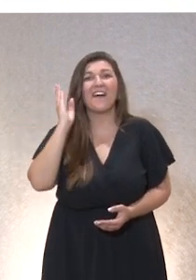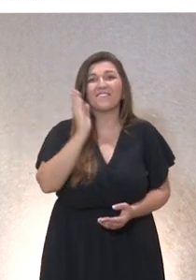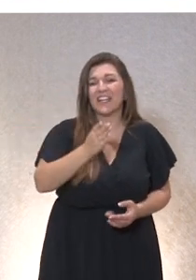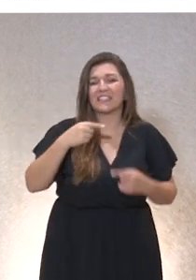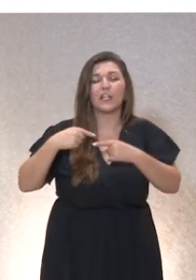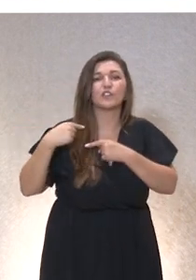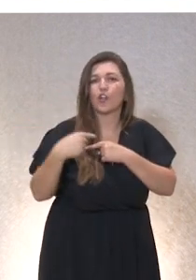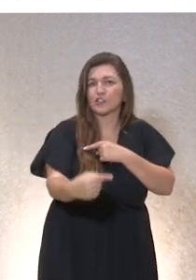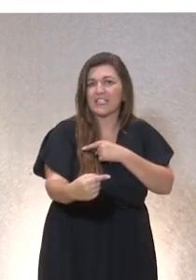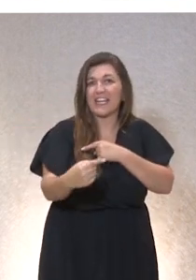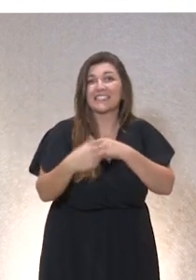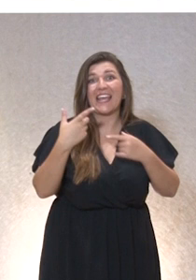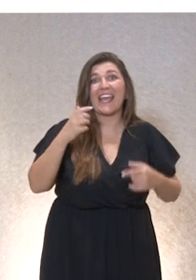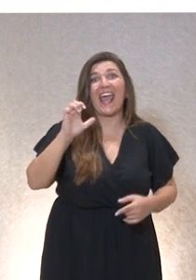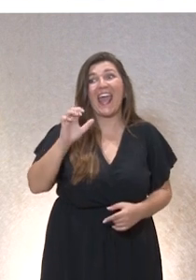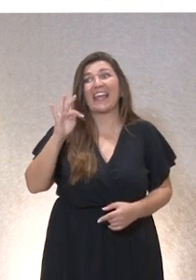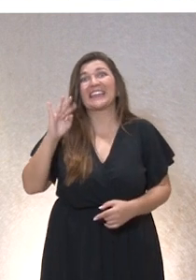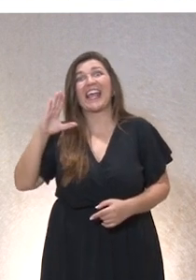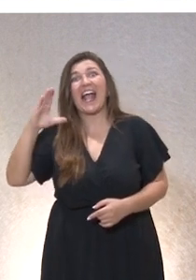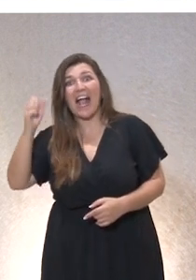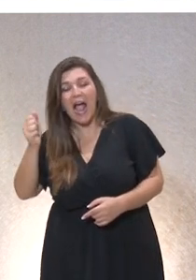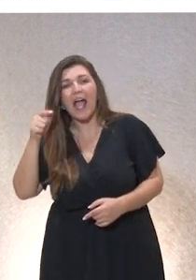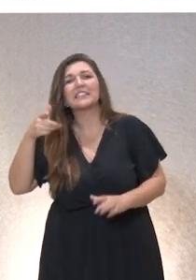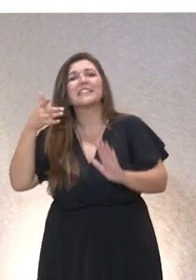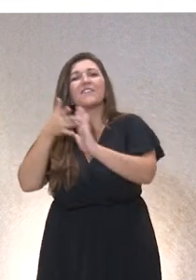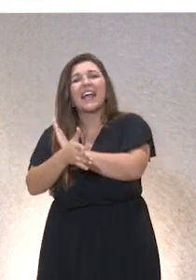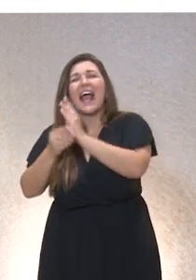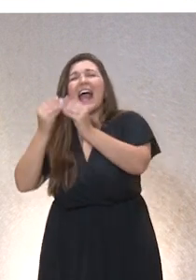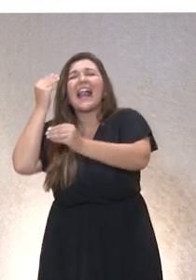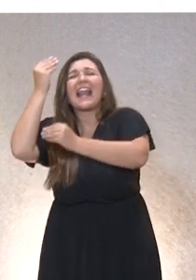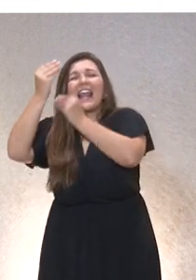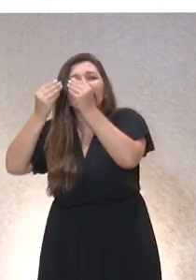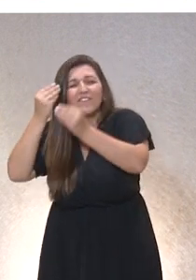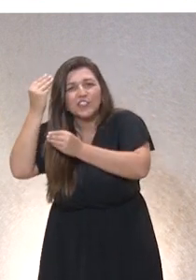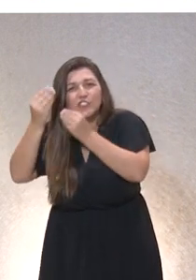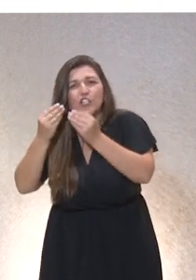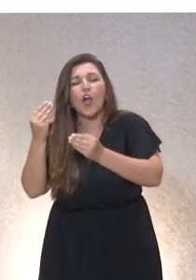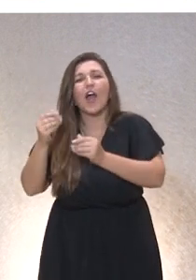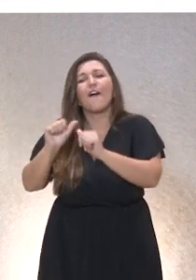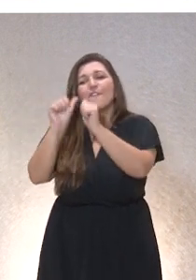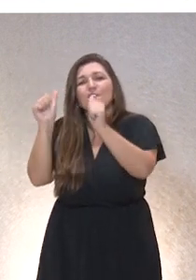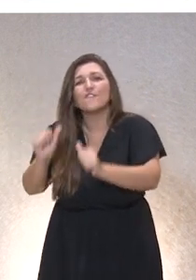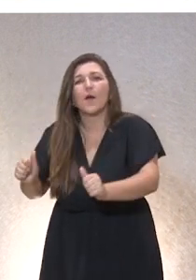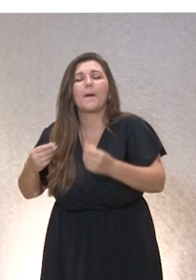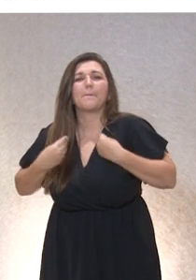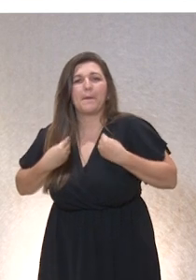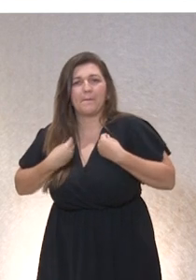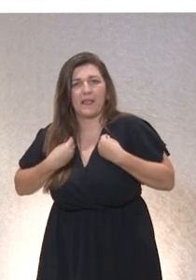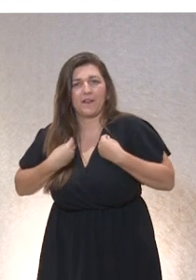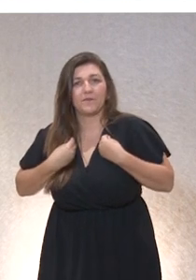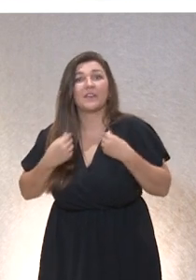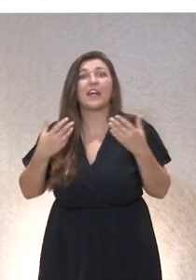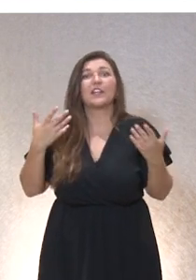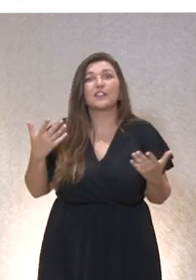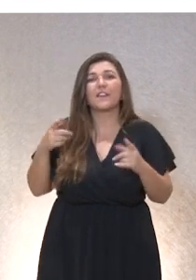cotidiana y la ética es esa reflexión sobre la forzosidad de vivir. Claro, en este contexto,